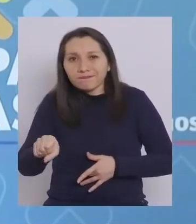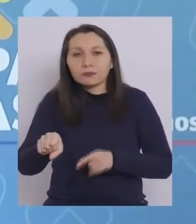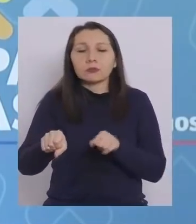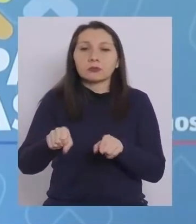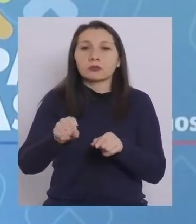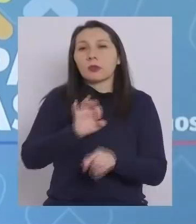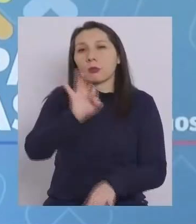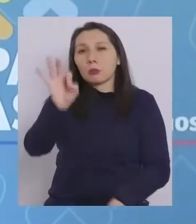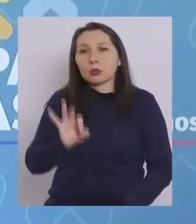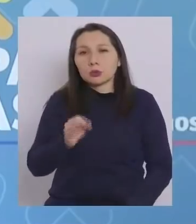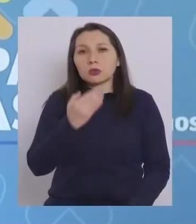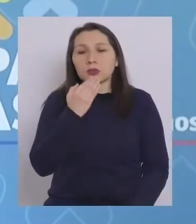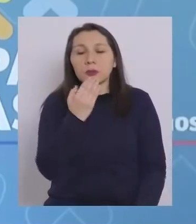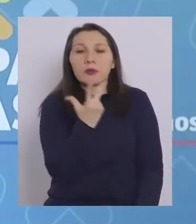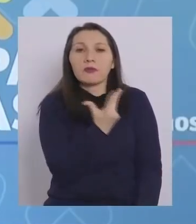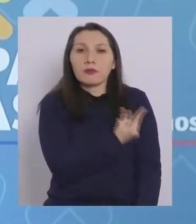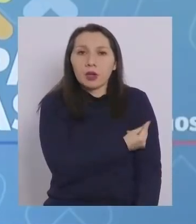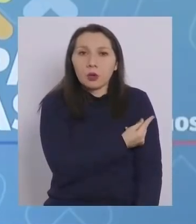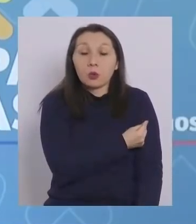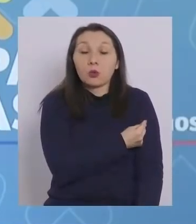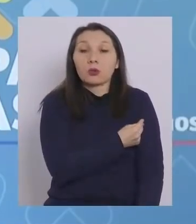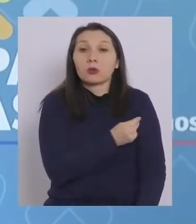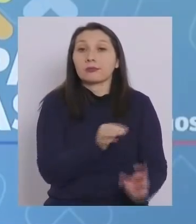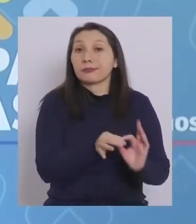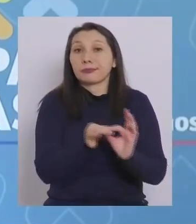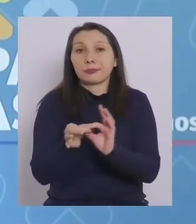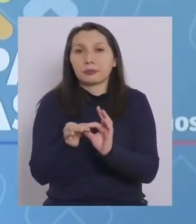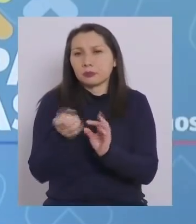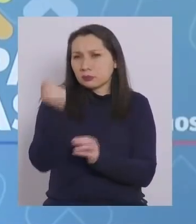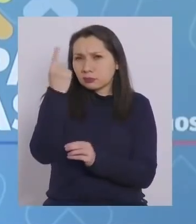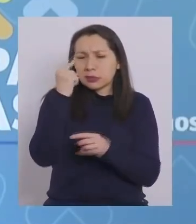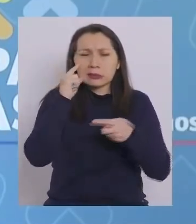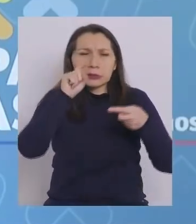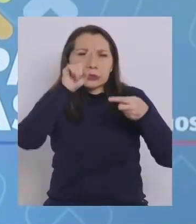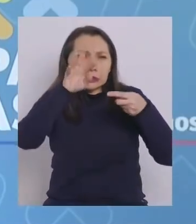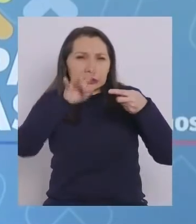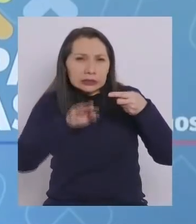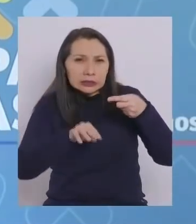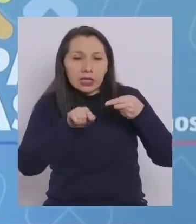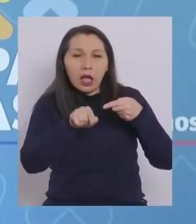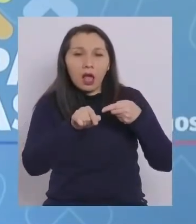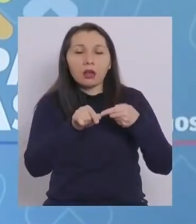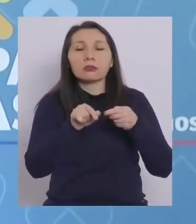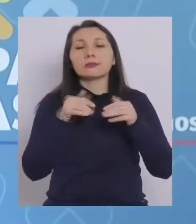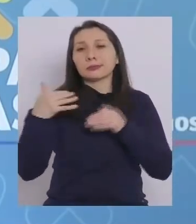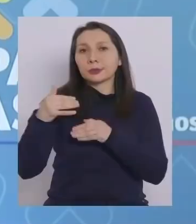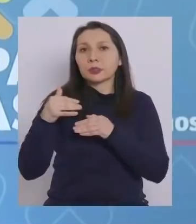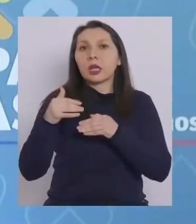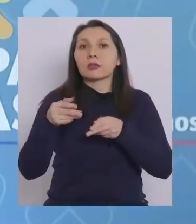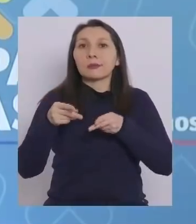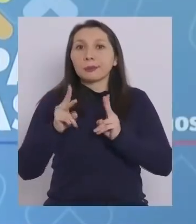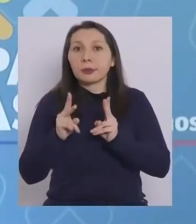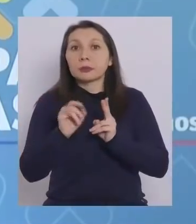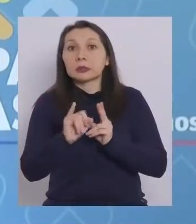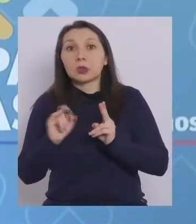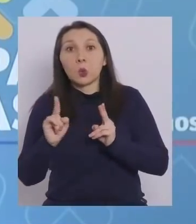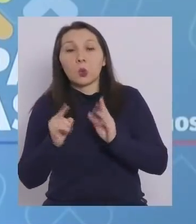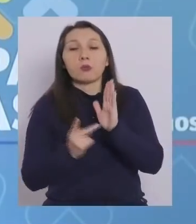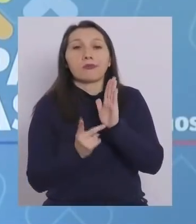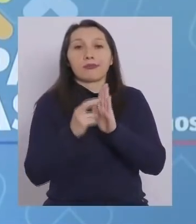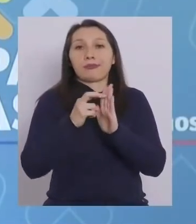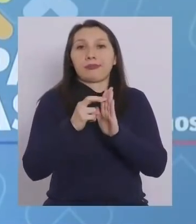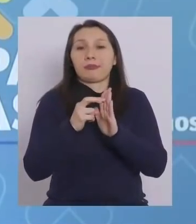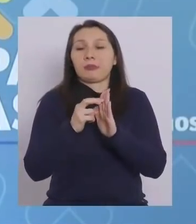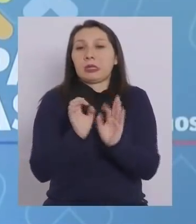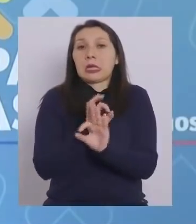el porcentaje de vacunación. Es decir, se toman en cuenta una serie de factores que son los que permiten avanzar.